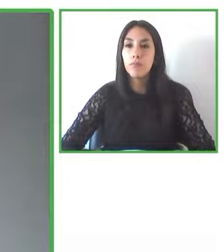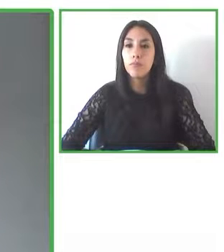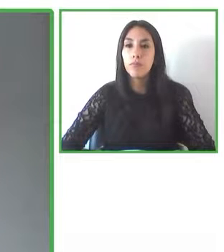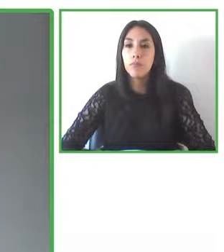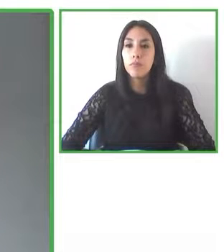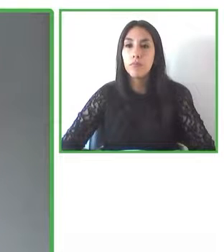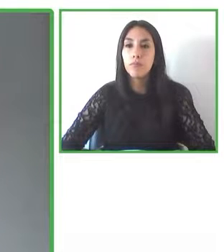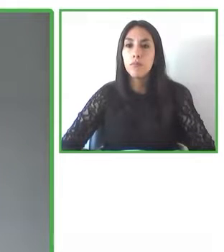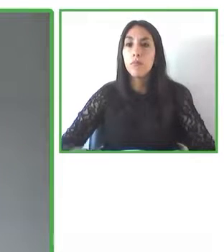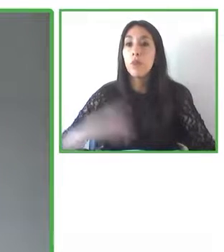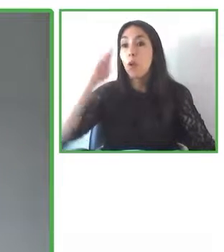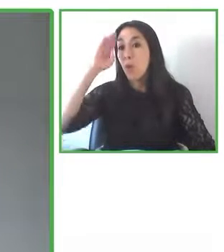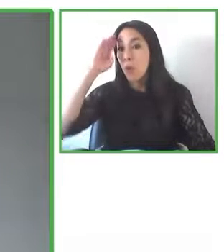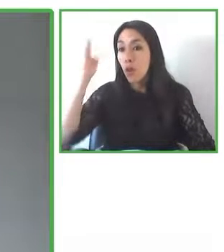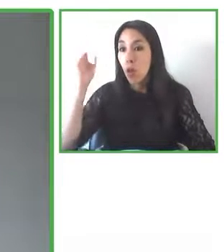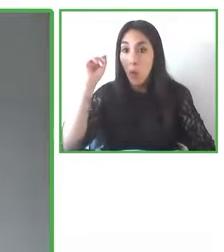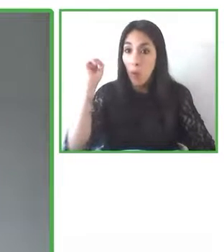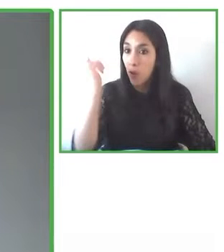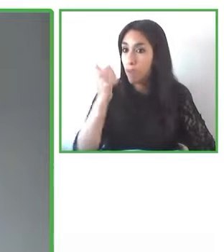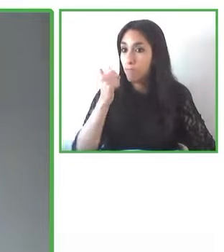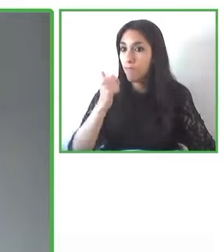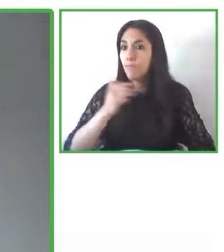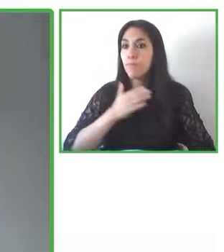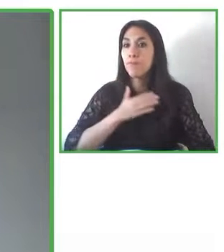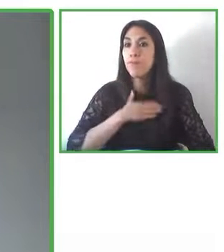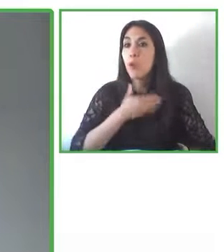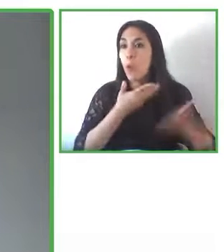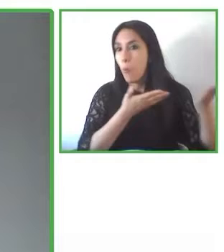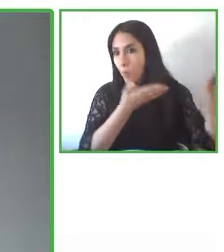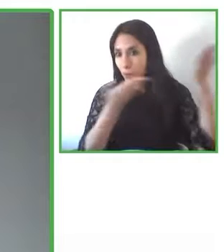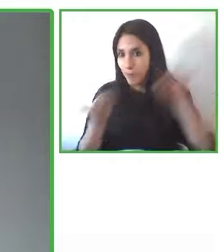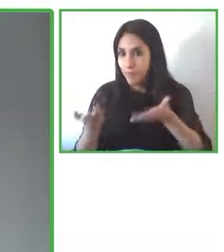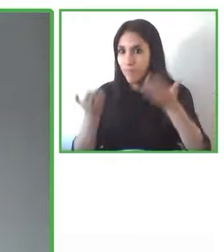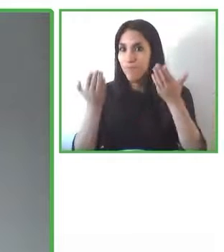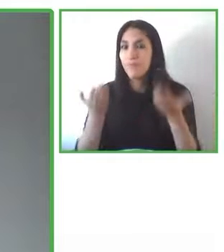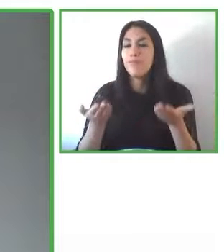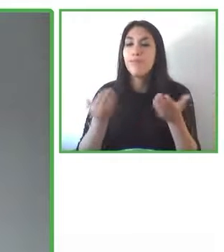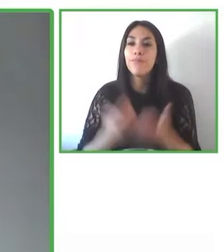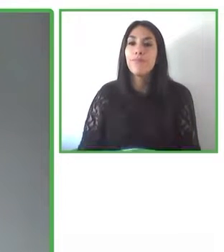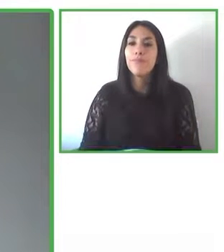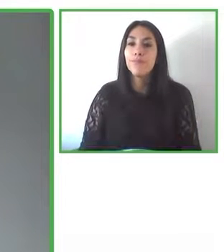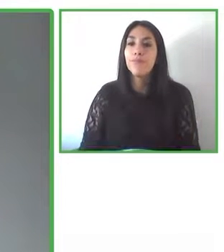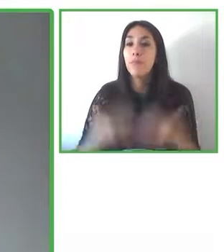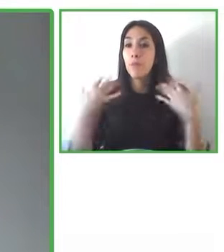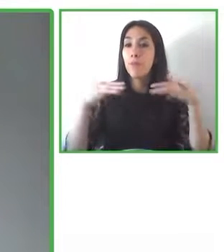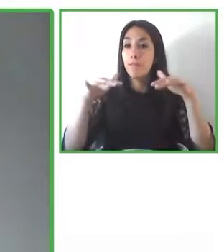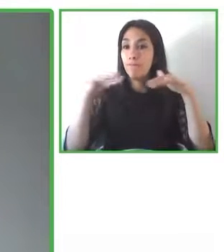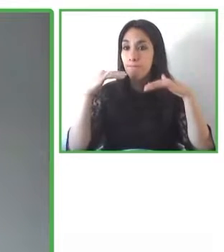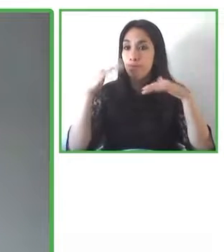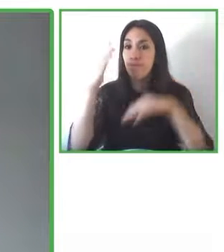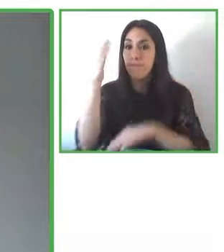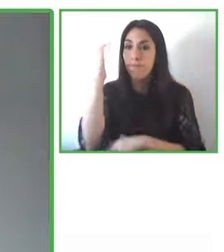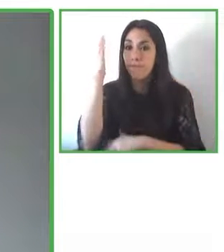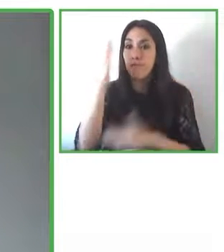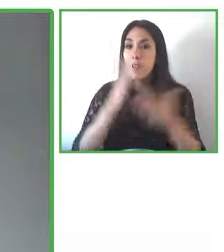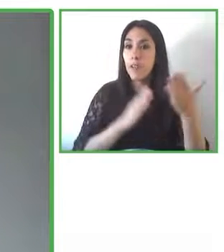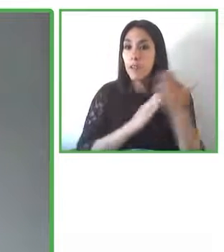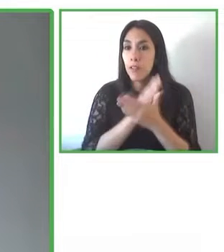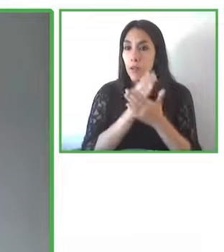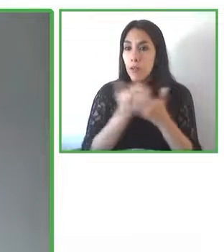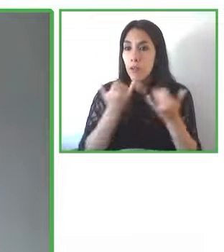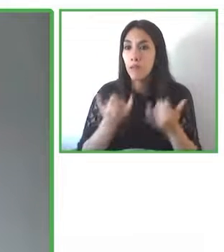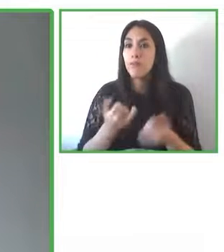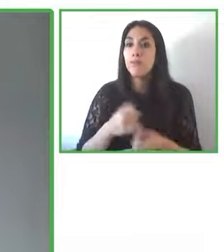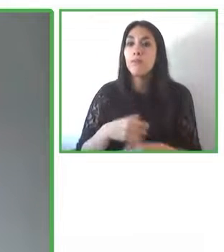Hola, bienvenido a este bloque de accesibilidad física y al transporte. Y hemos pensado en